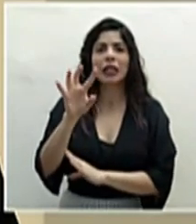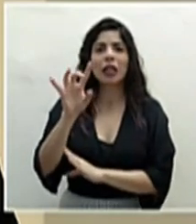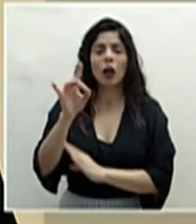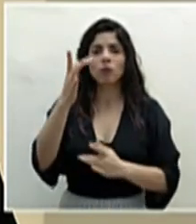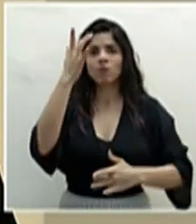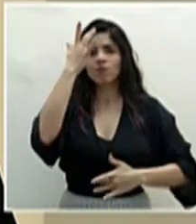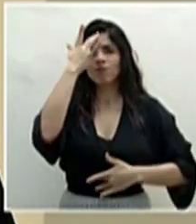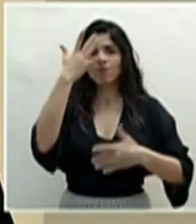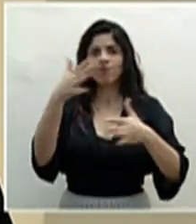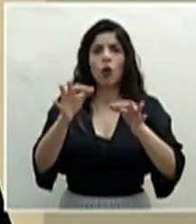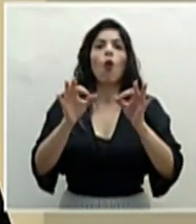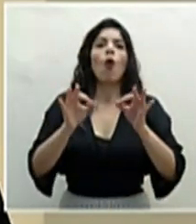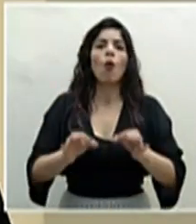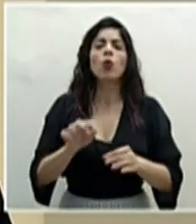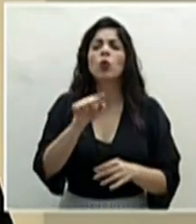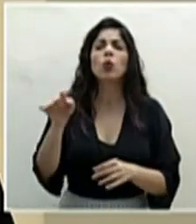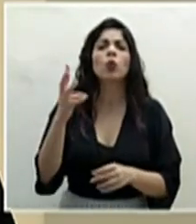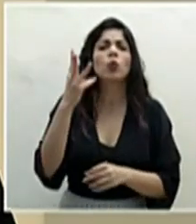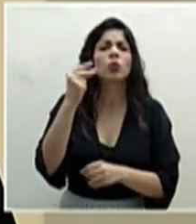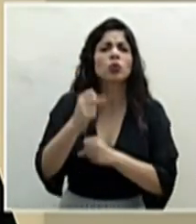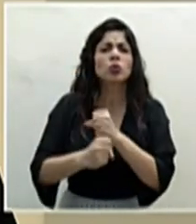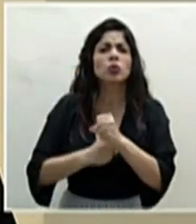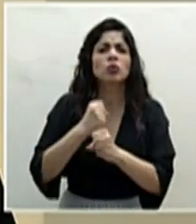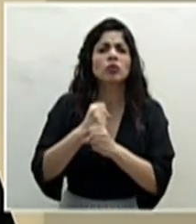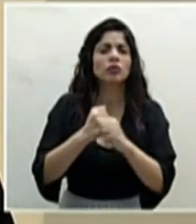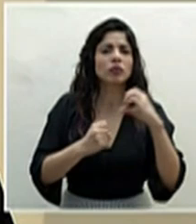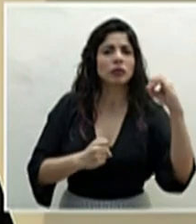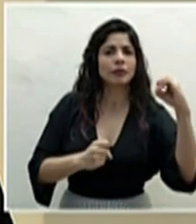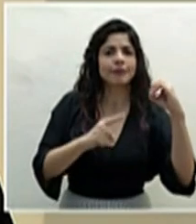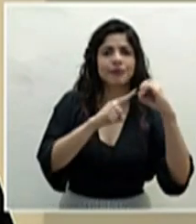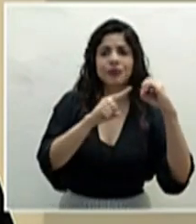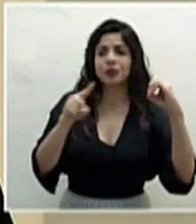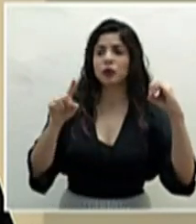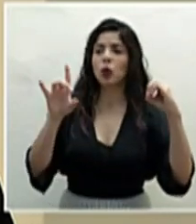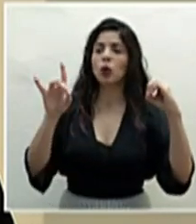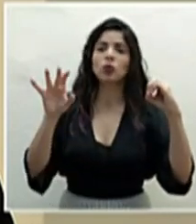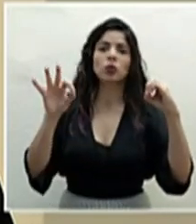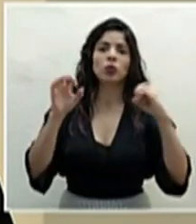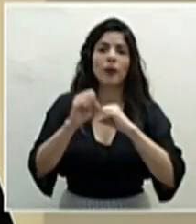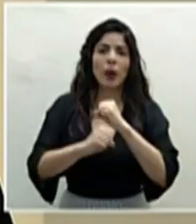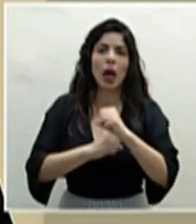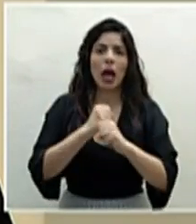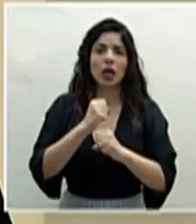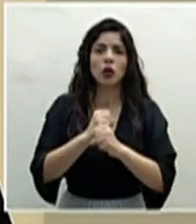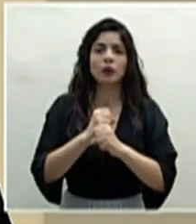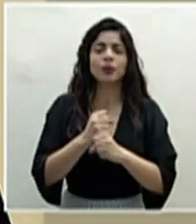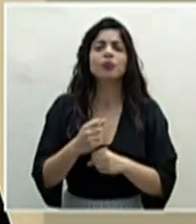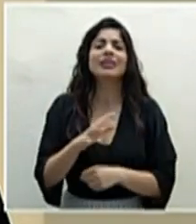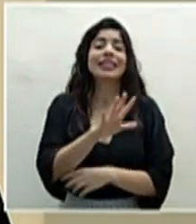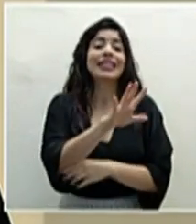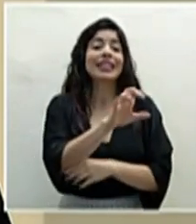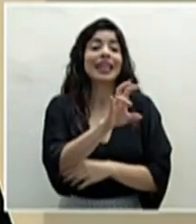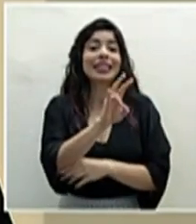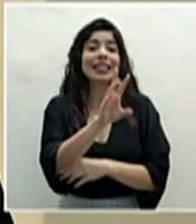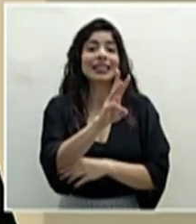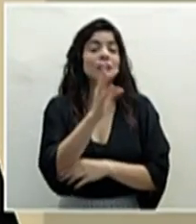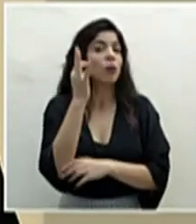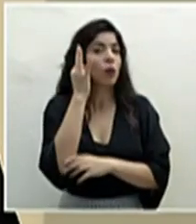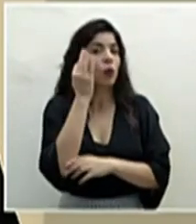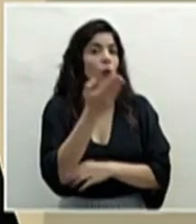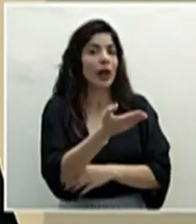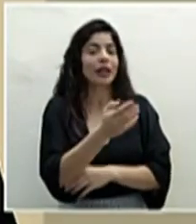confirmados, con un rango de edad de 0 a 89 años. Se trata de 576 mujeres